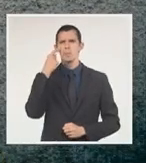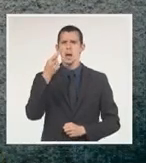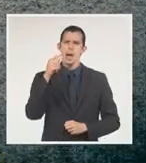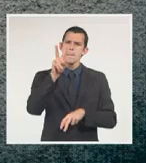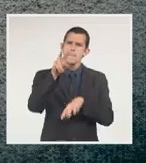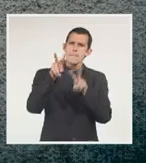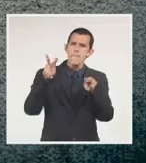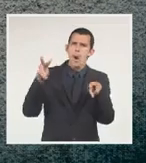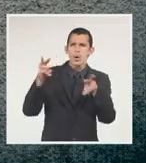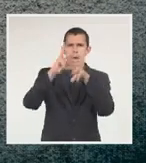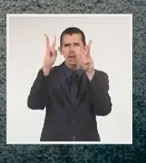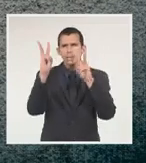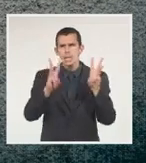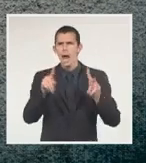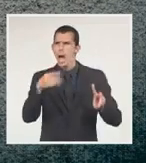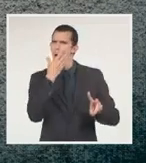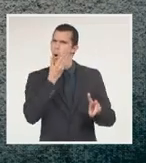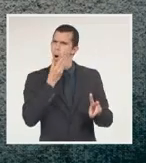la sociedad cubana,